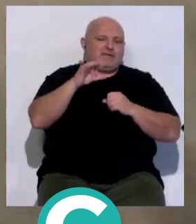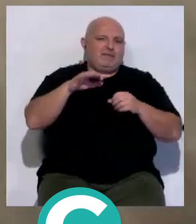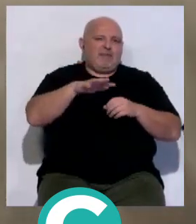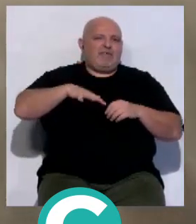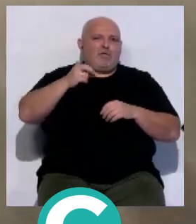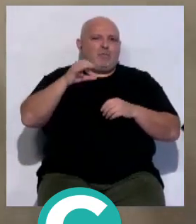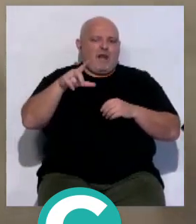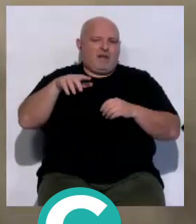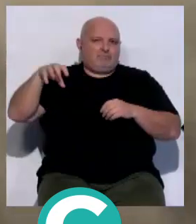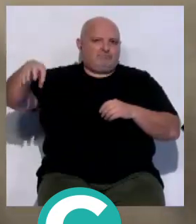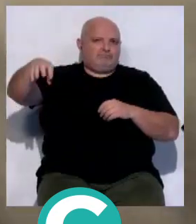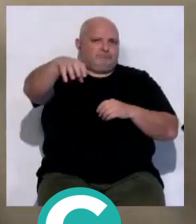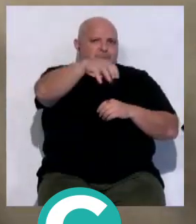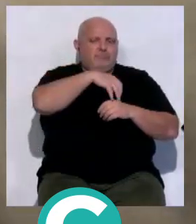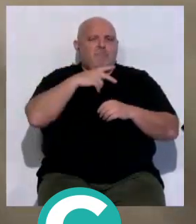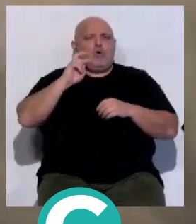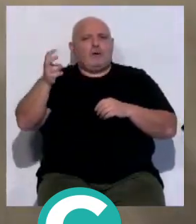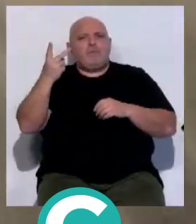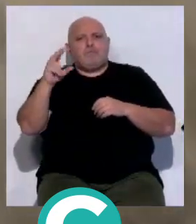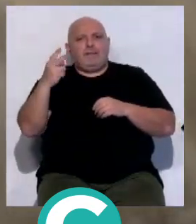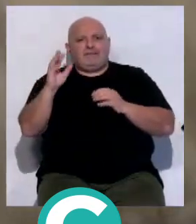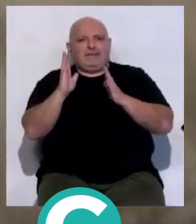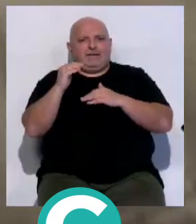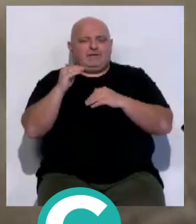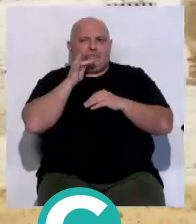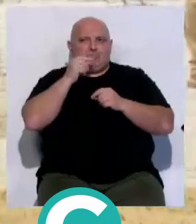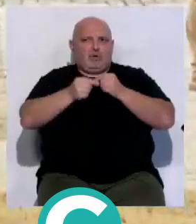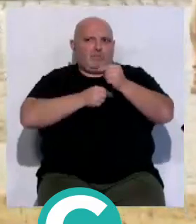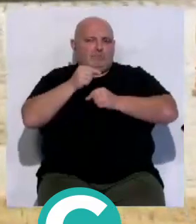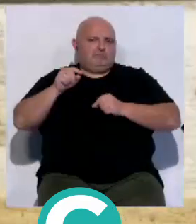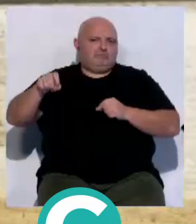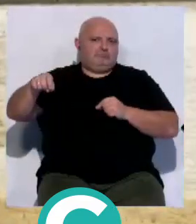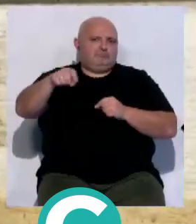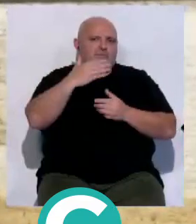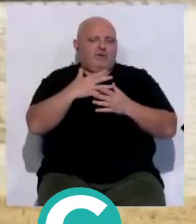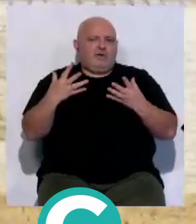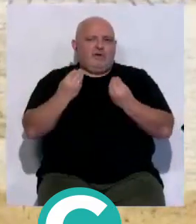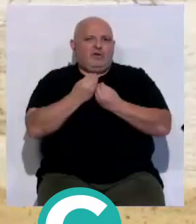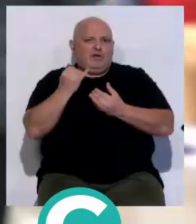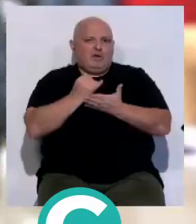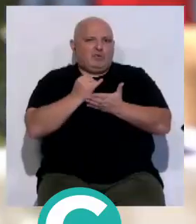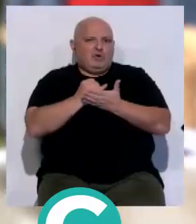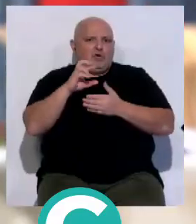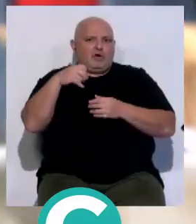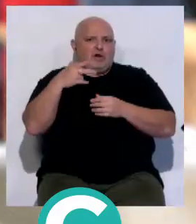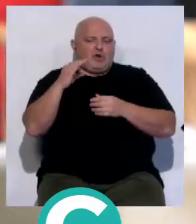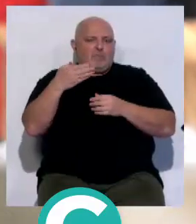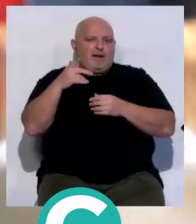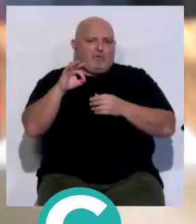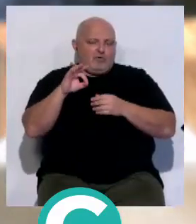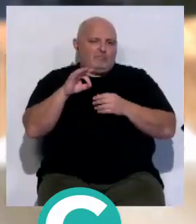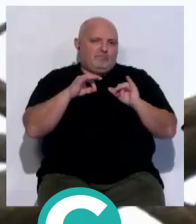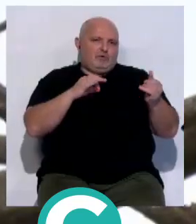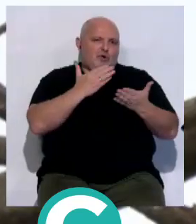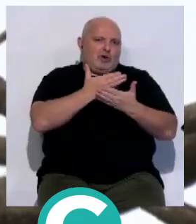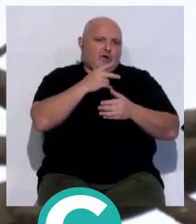Esdrúbal. Restan otras 20 cajas nido, cuya colocación ha comenzado este lunes junto a escolares del Instituto Cornelio Balboi del Colegio Celestino